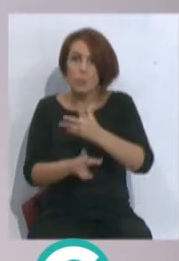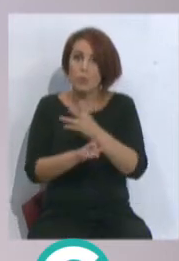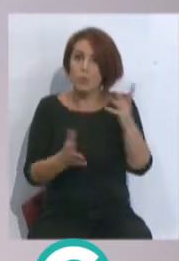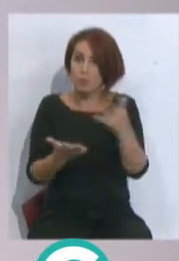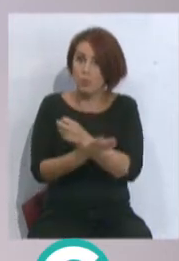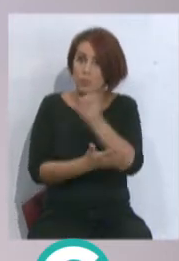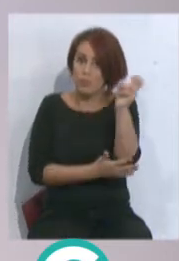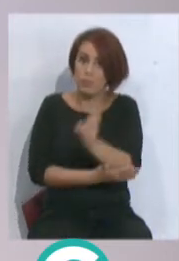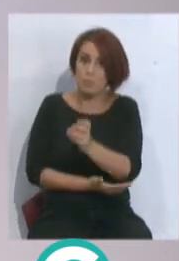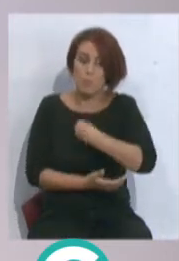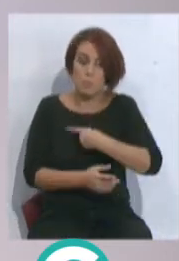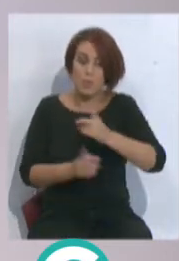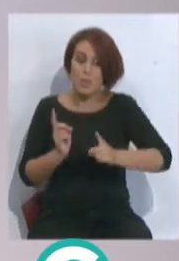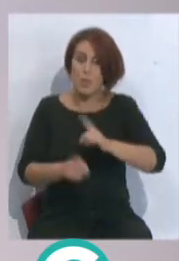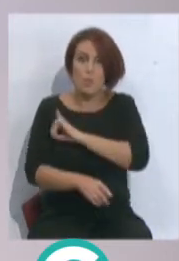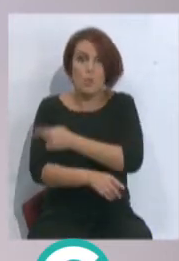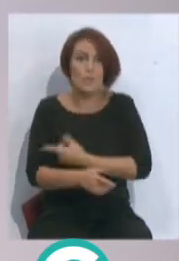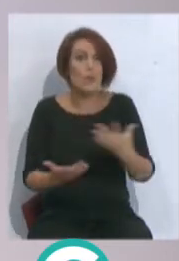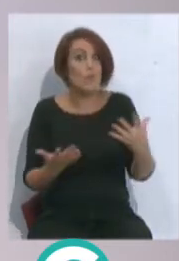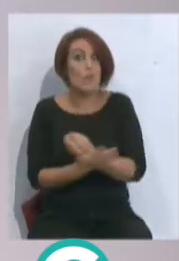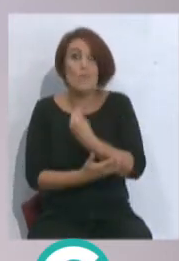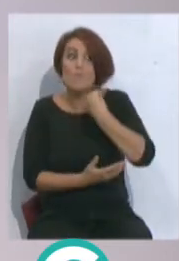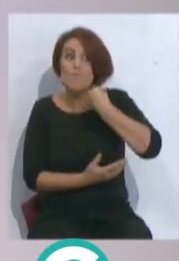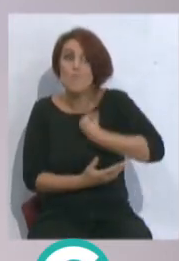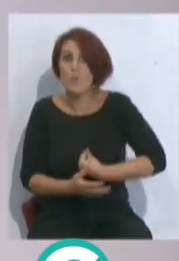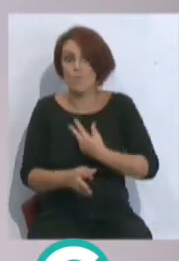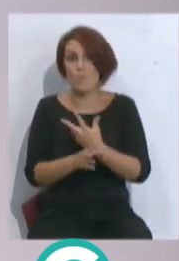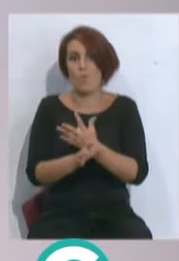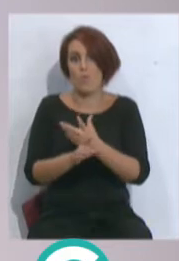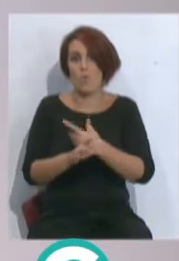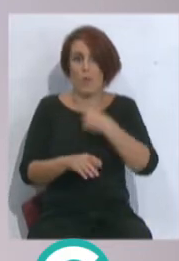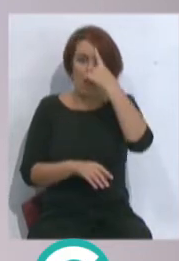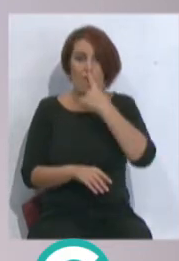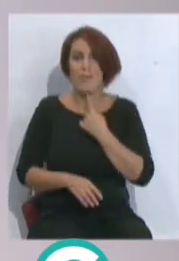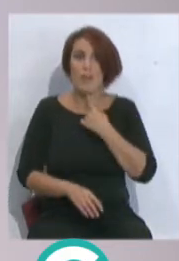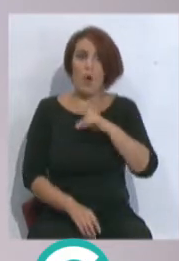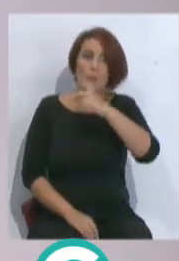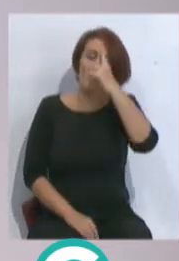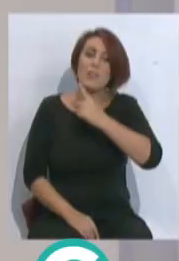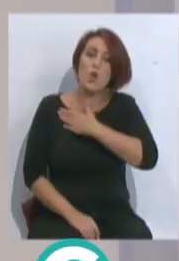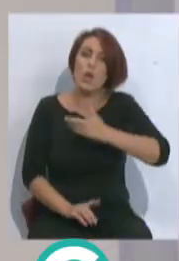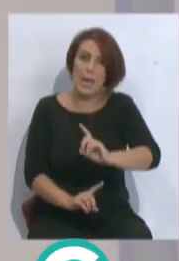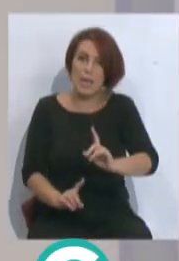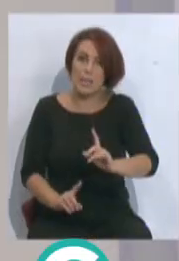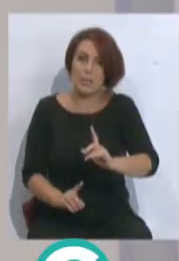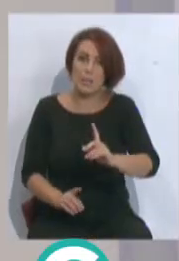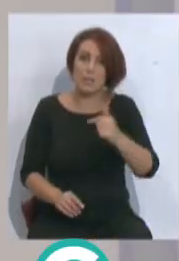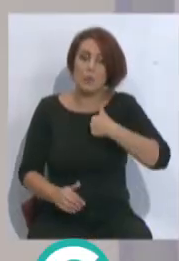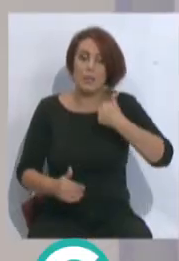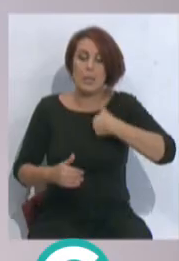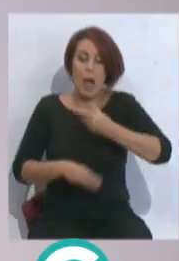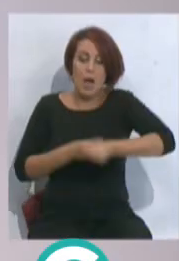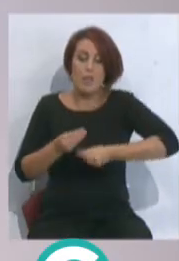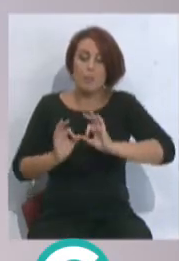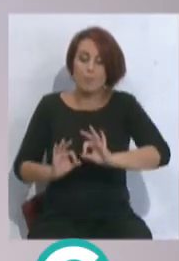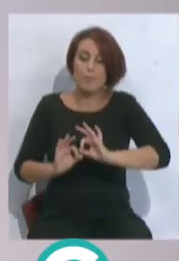están viniendo por parte de la dirección deportiva, están todos en la misma manera. Quiere decir que tú no quieres buscar otra alternativa, tú siempre vas a querer afianzar lo que estás